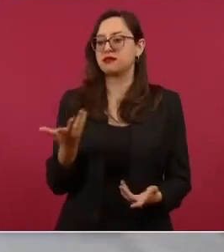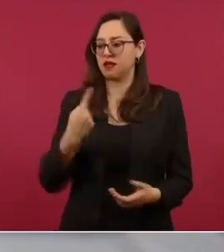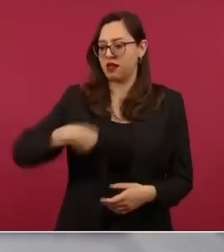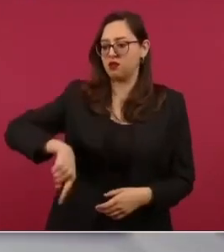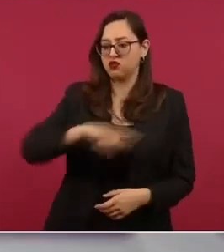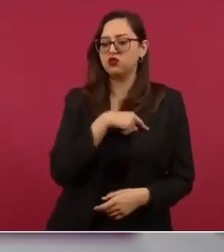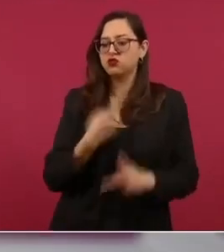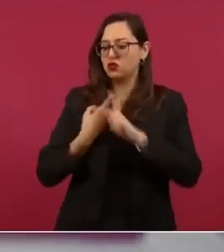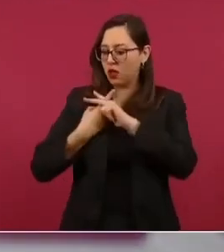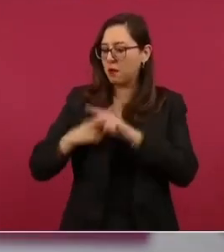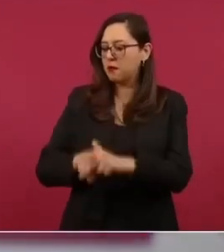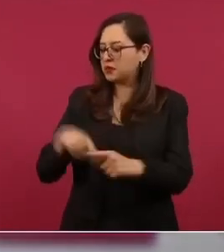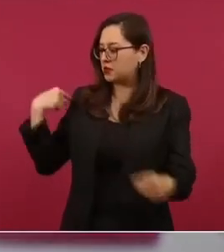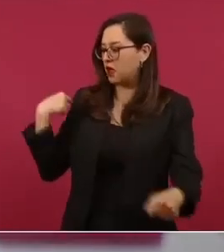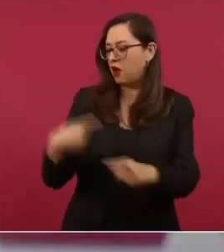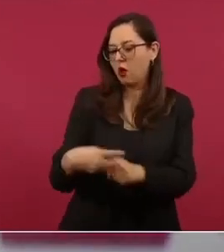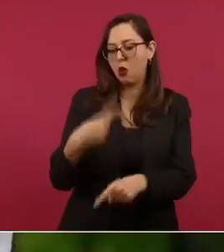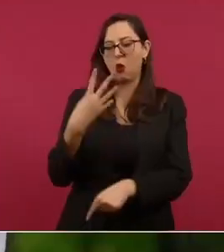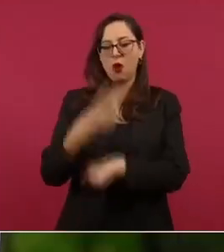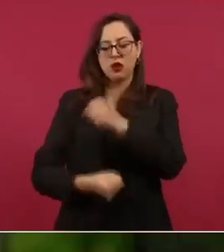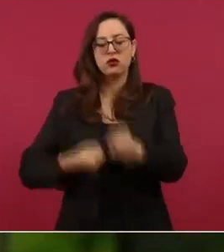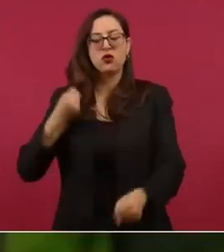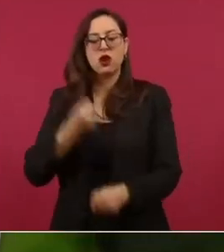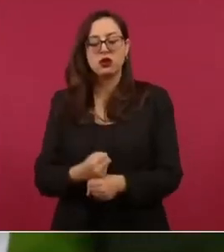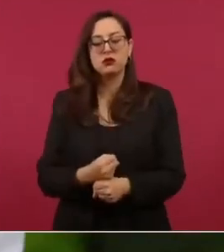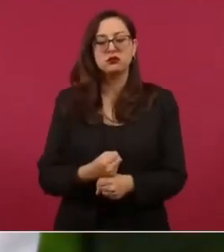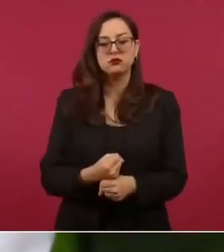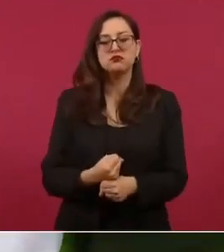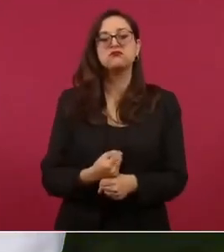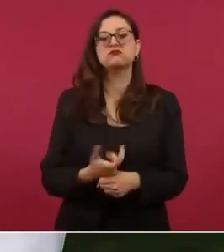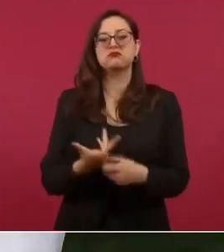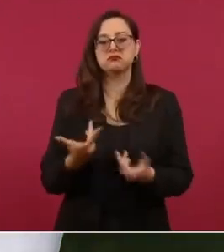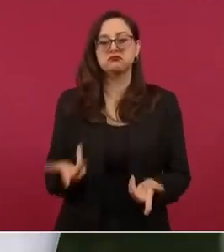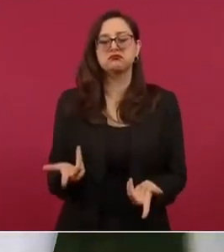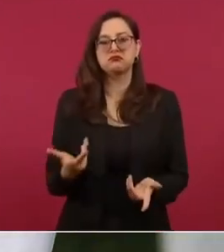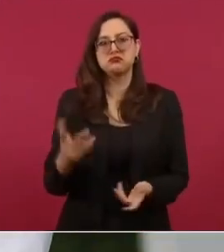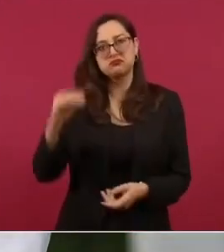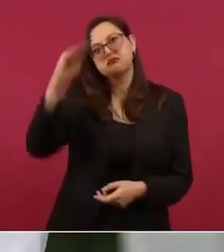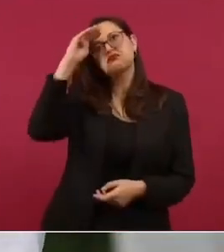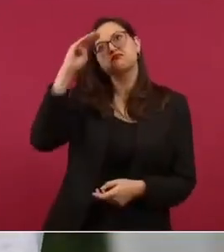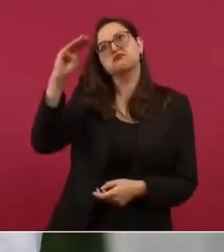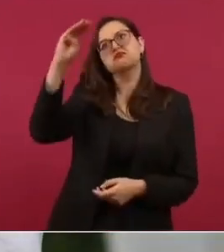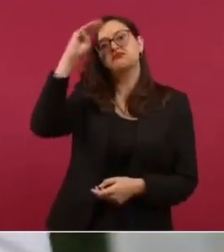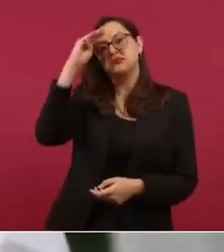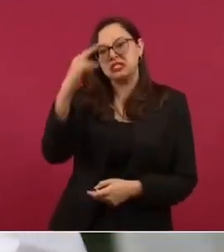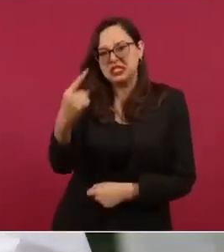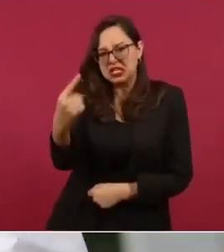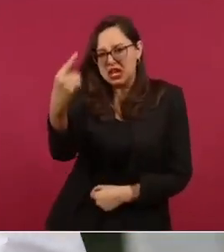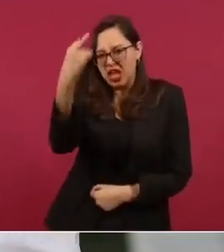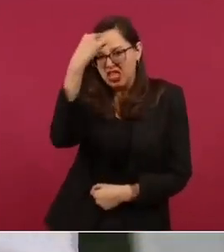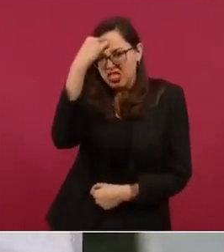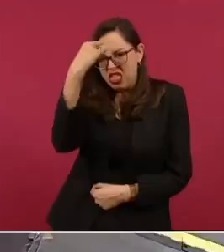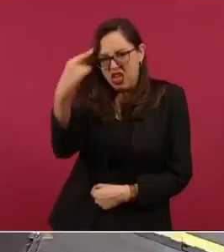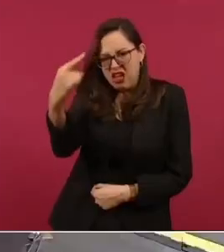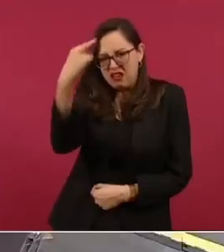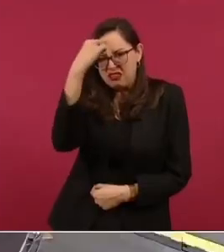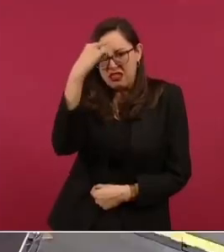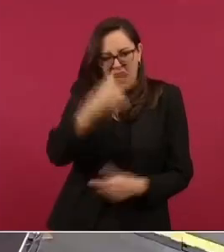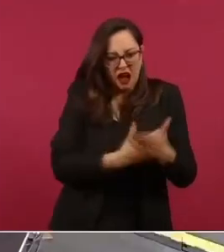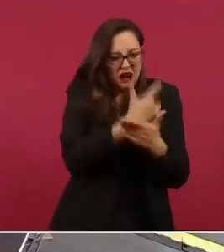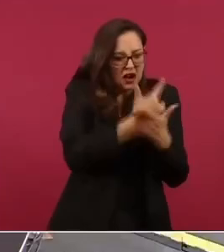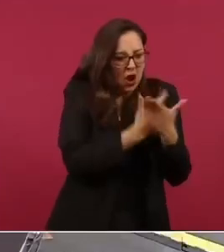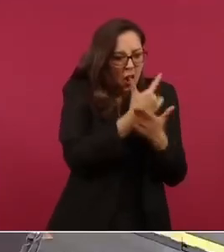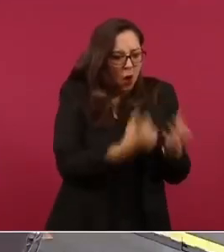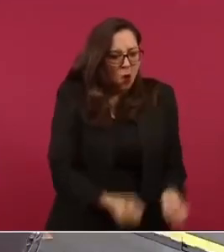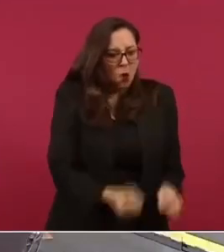aplicado desde el principio de nuestro gobierno se ha desechado la obsesión tecnocrática de